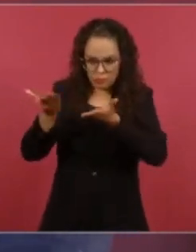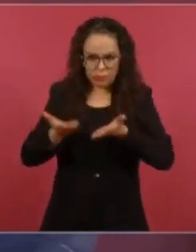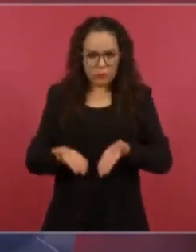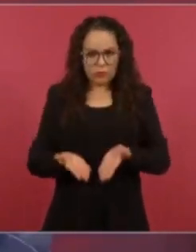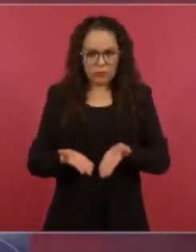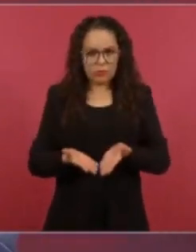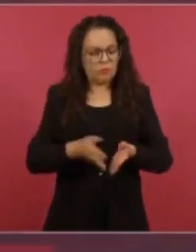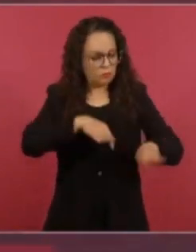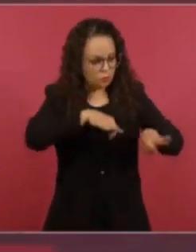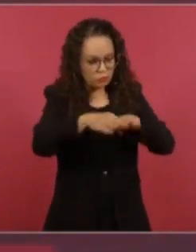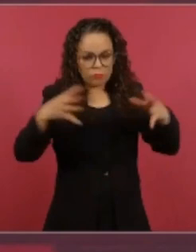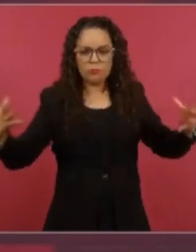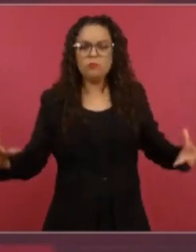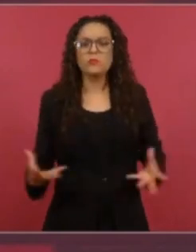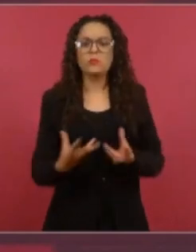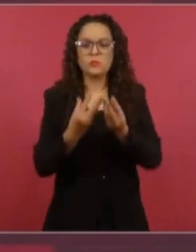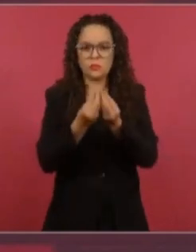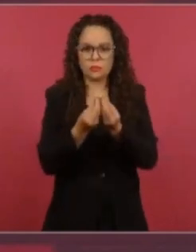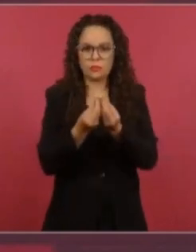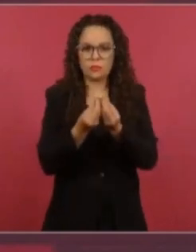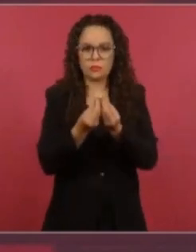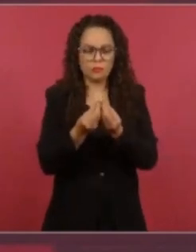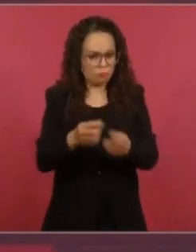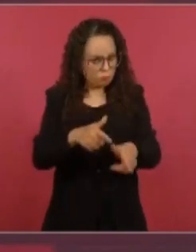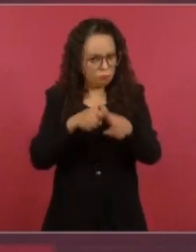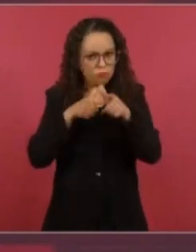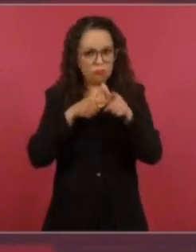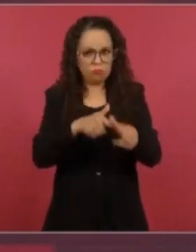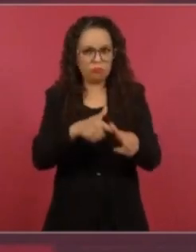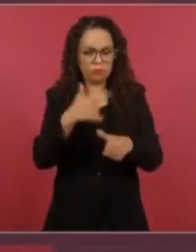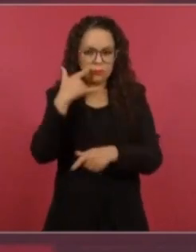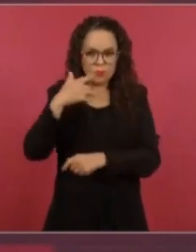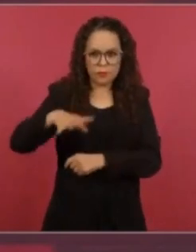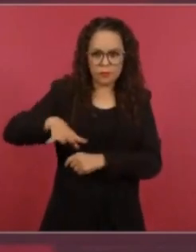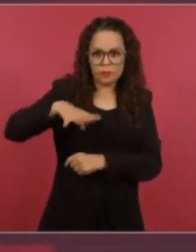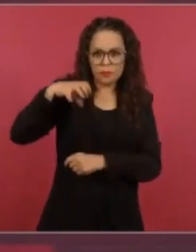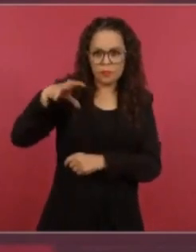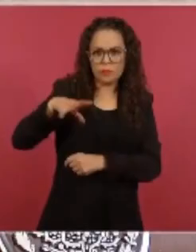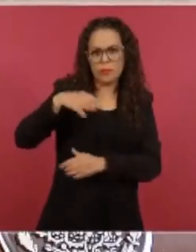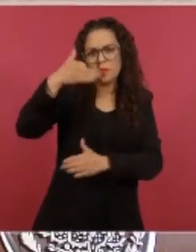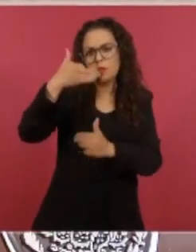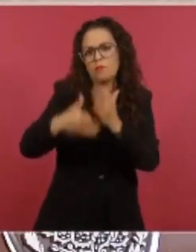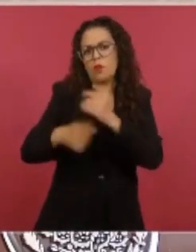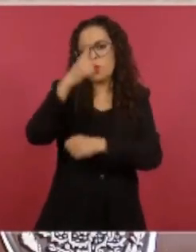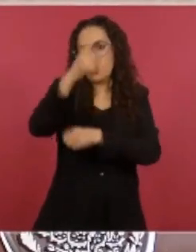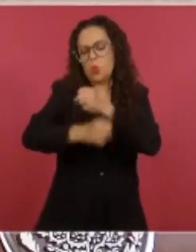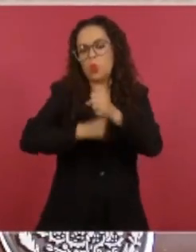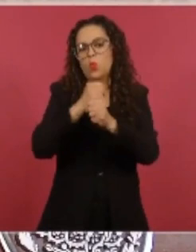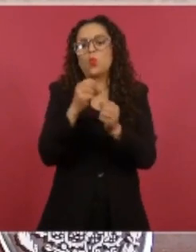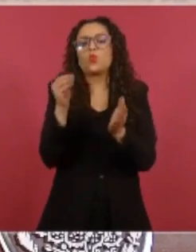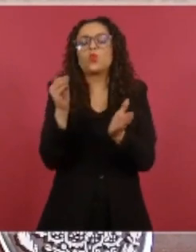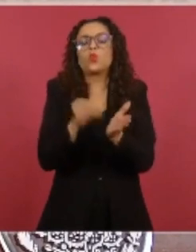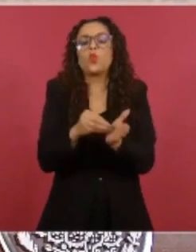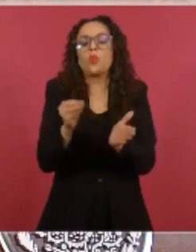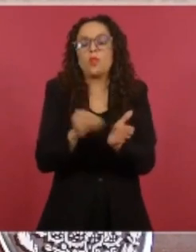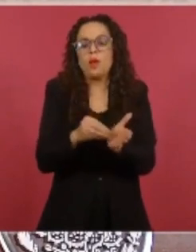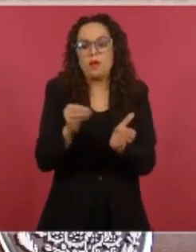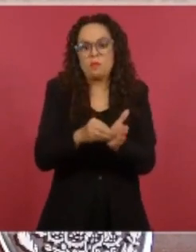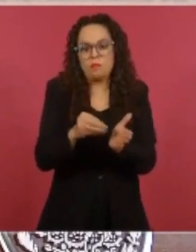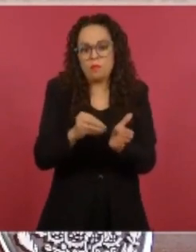un año y son